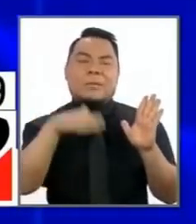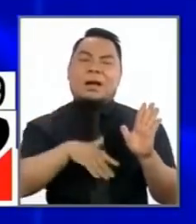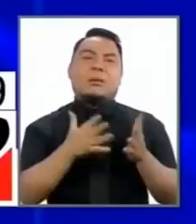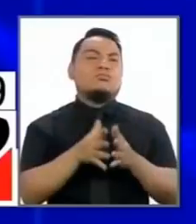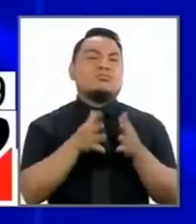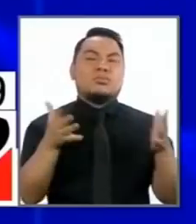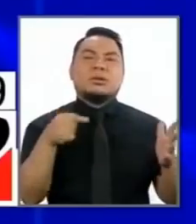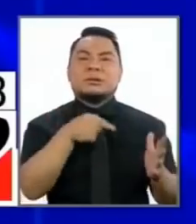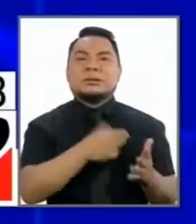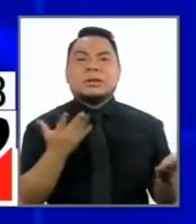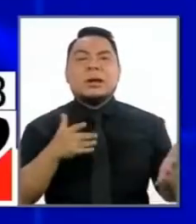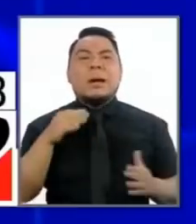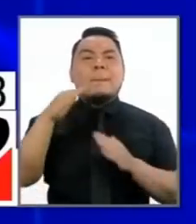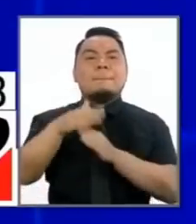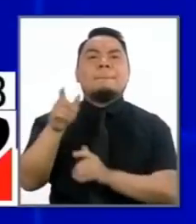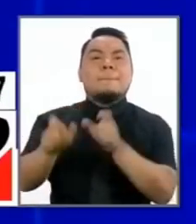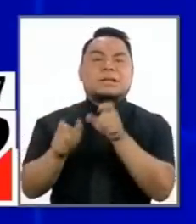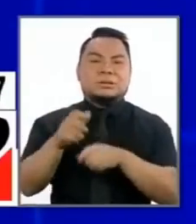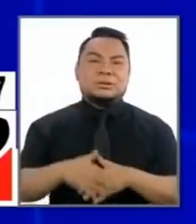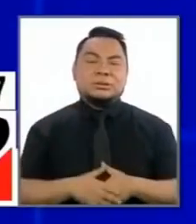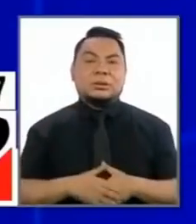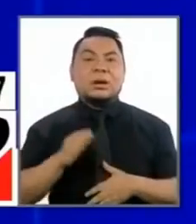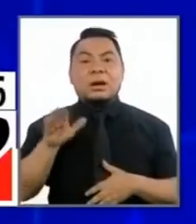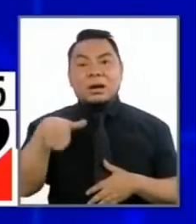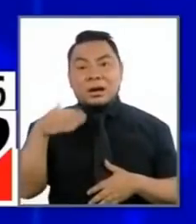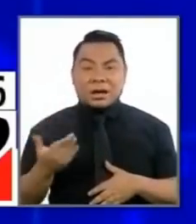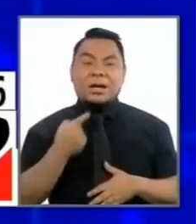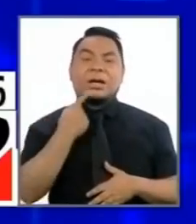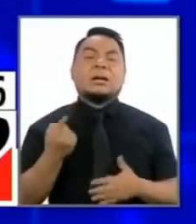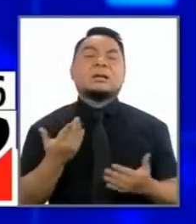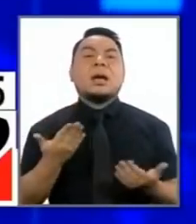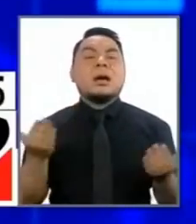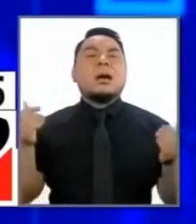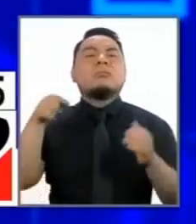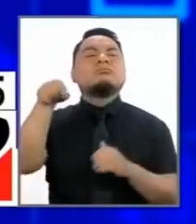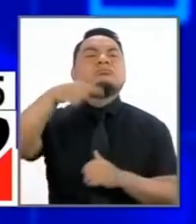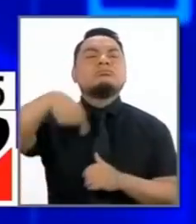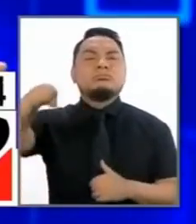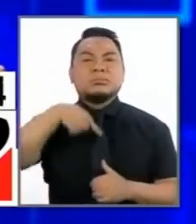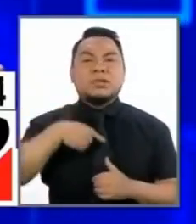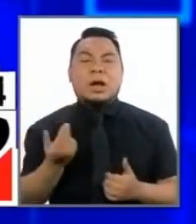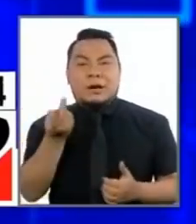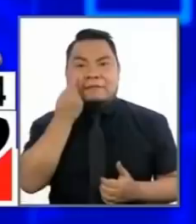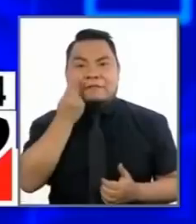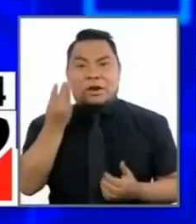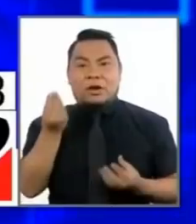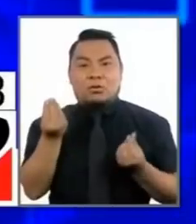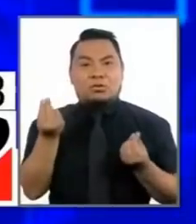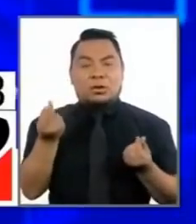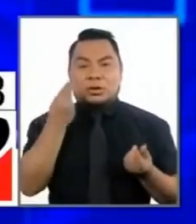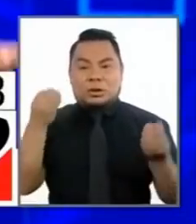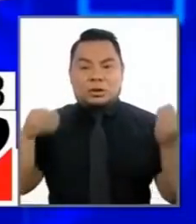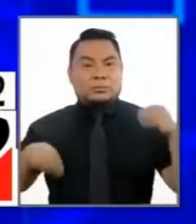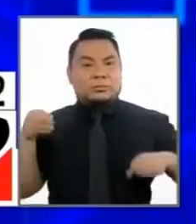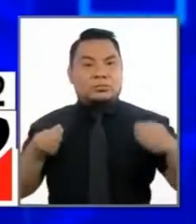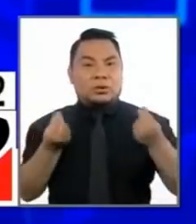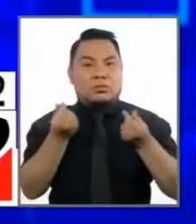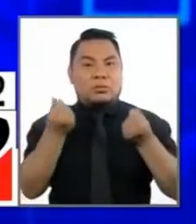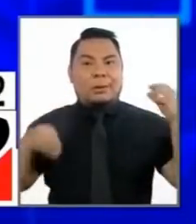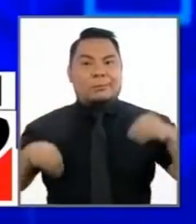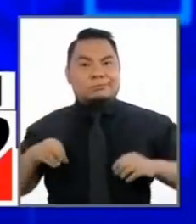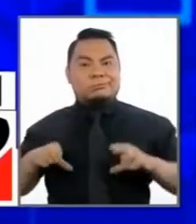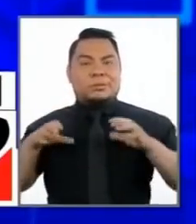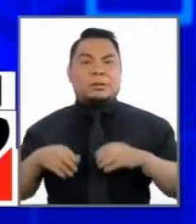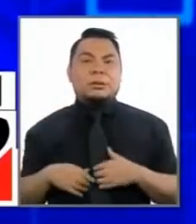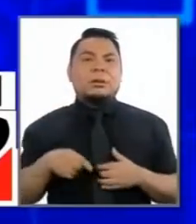explotación de las personas donde hay fenicios que se llenan los bolsibios con el